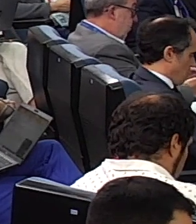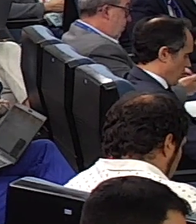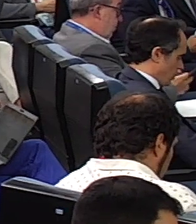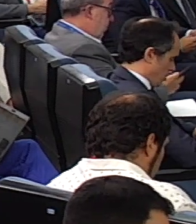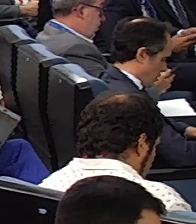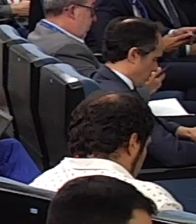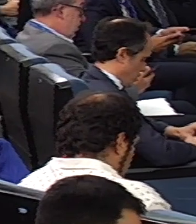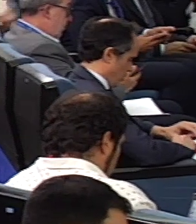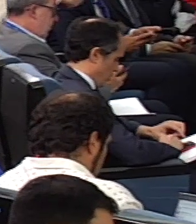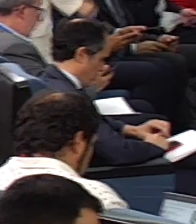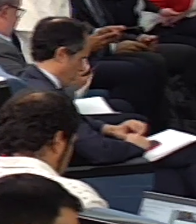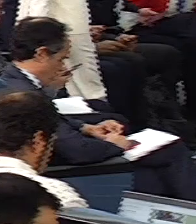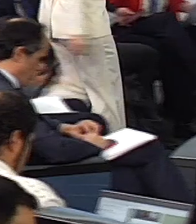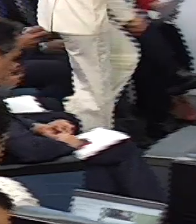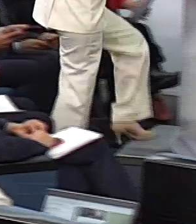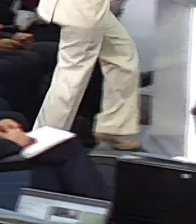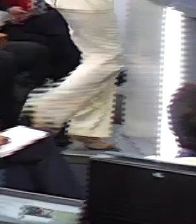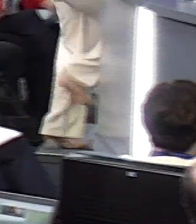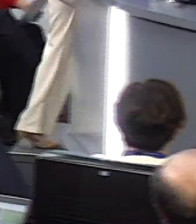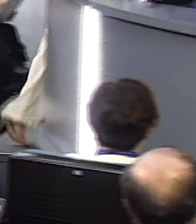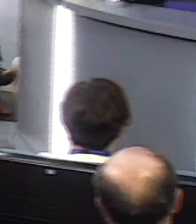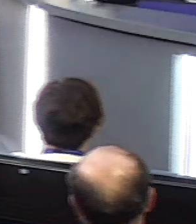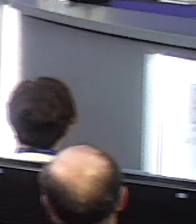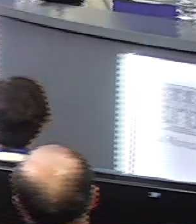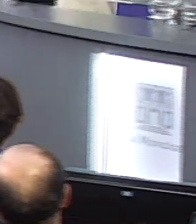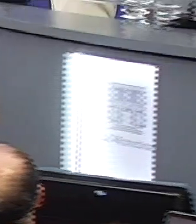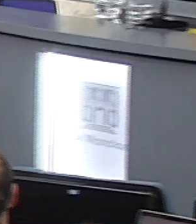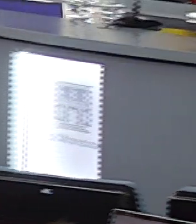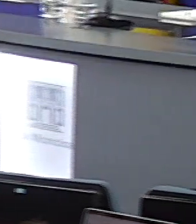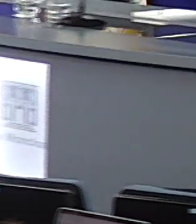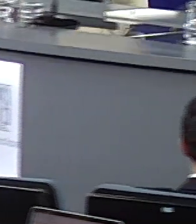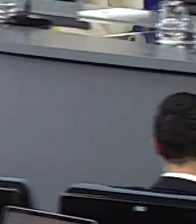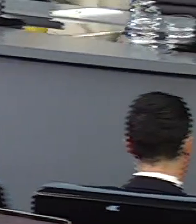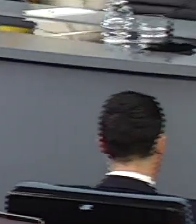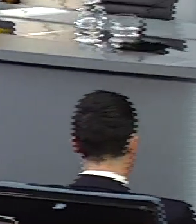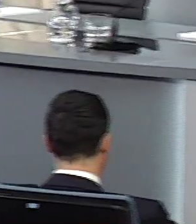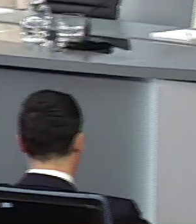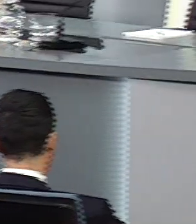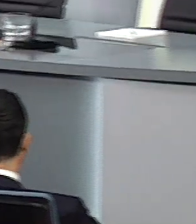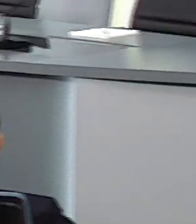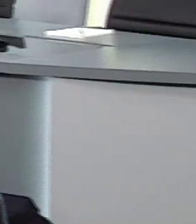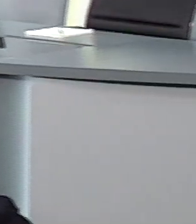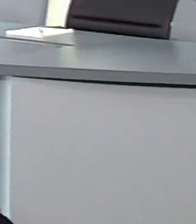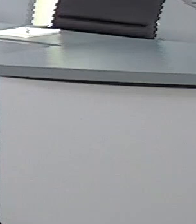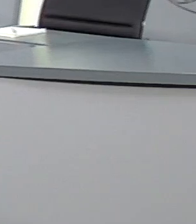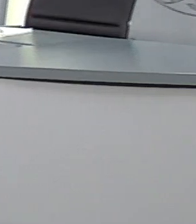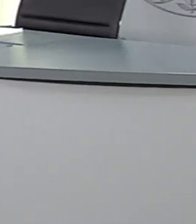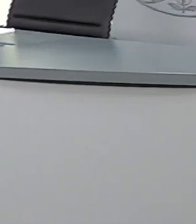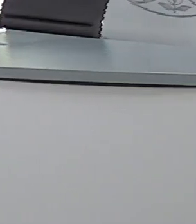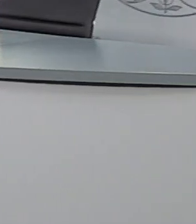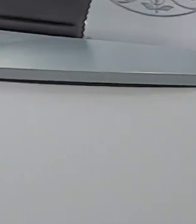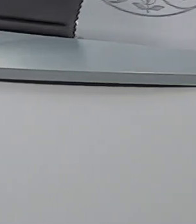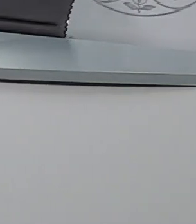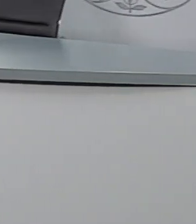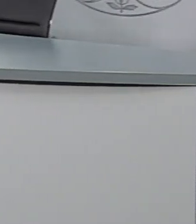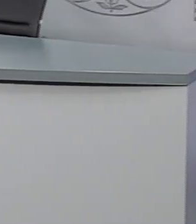Israel la seguridad que legítimamente demanda y porque es el único camino viable hacia la paz en la región.